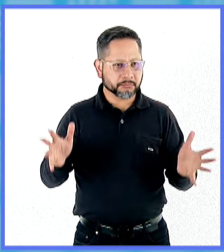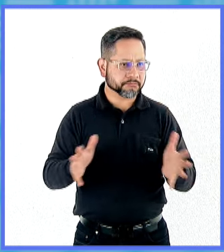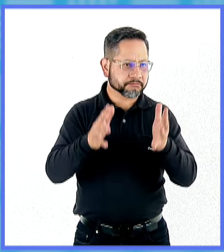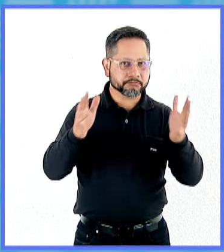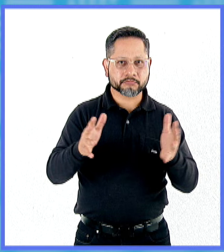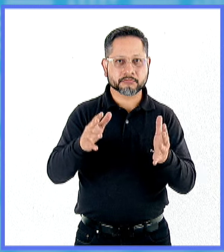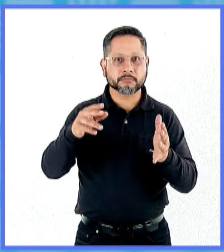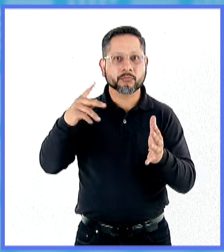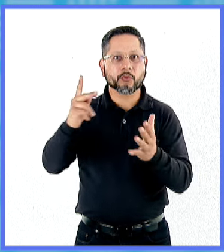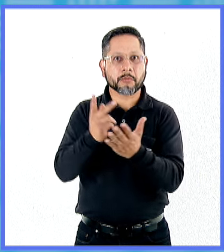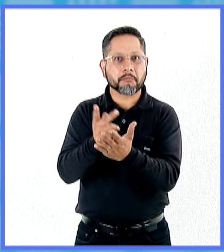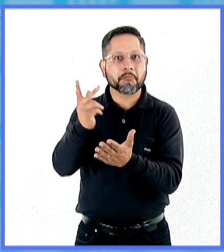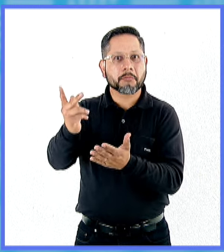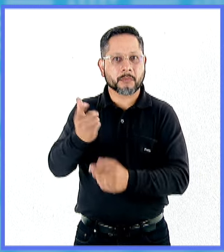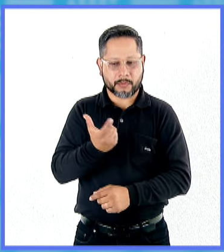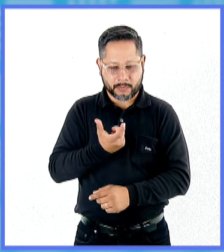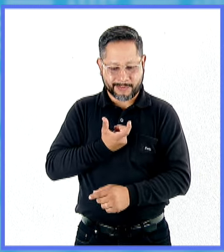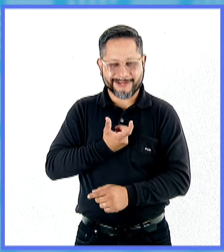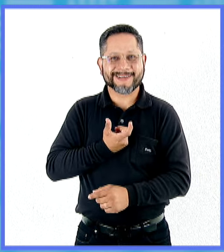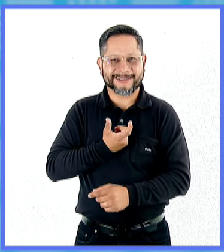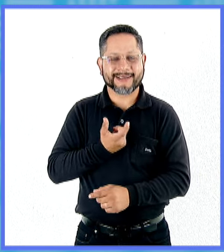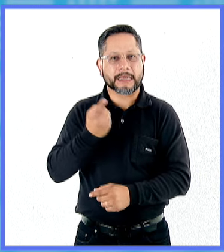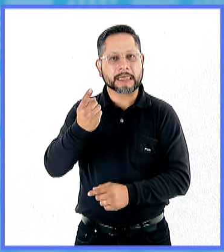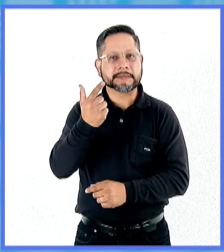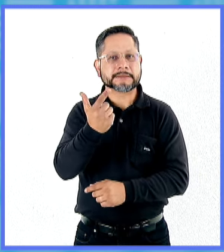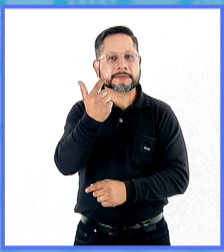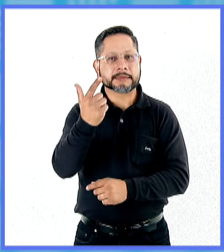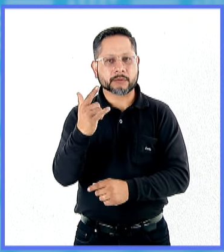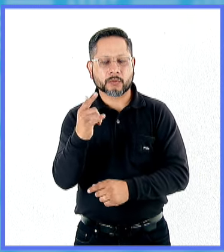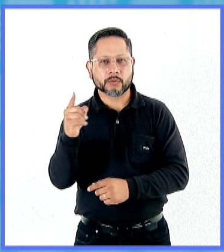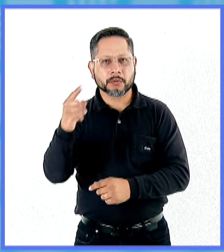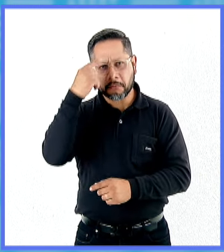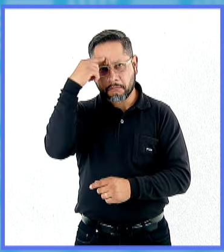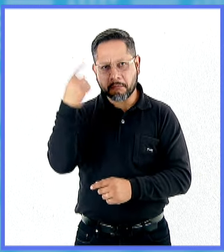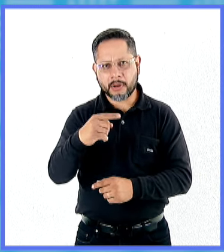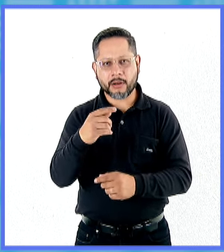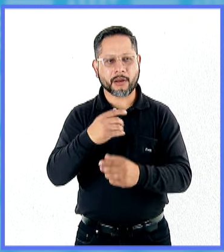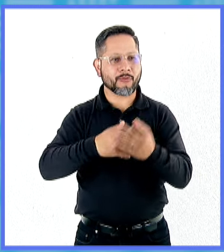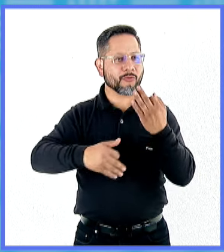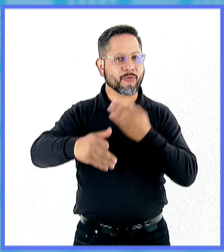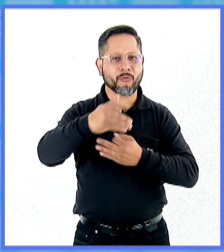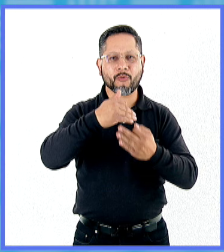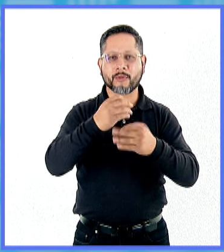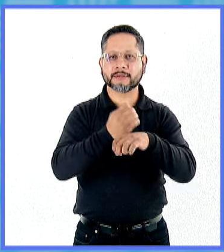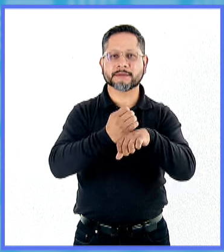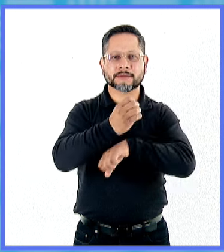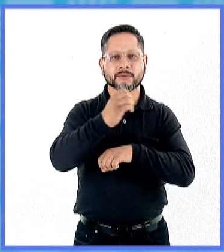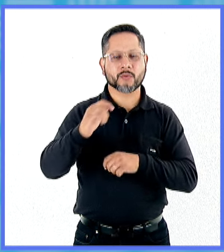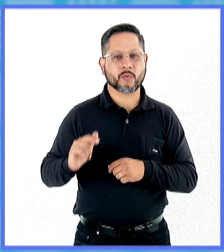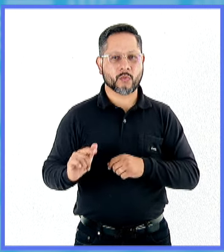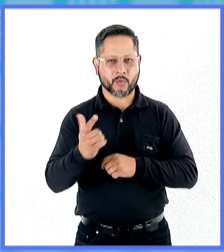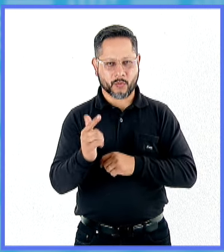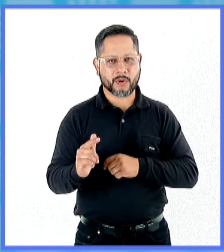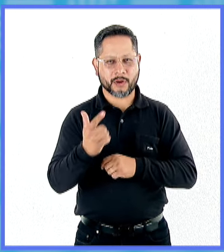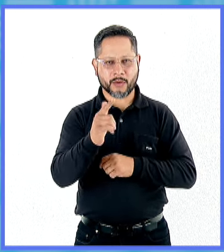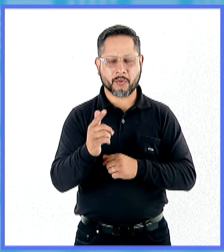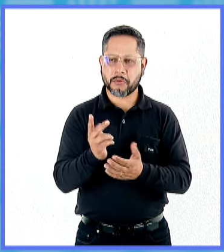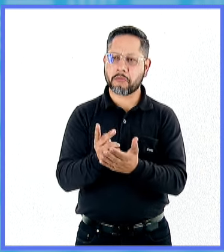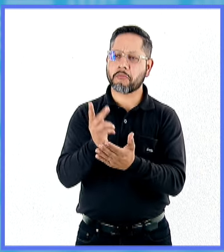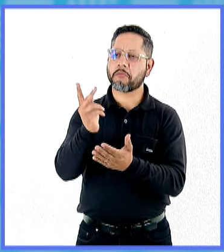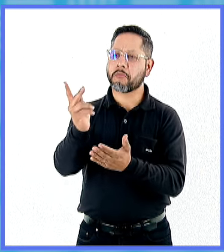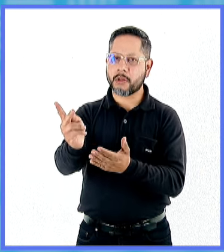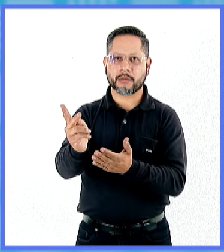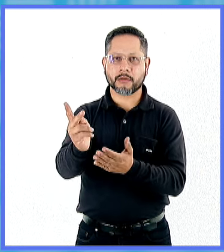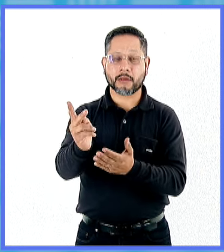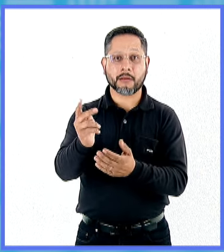galardonado con la medalla 7 de julio que otorga el Congreso Nacional de Patrimonio Mundial del Estado de Guanajuato. Se trata de la primera